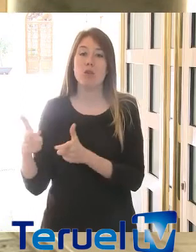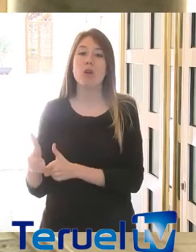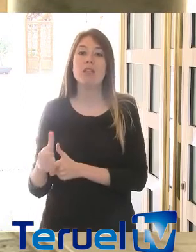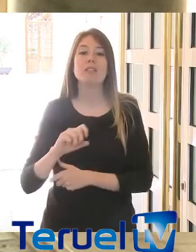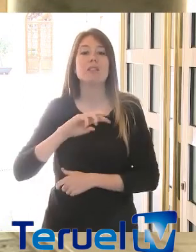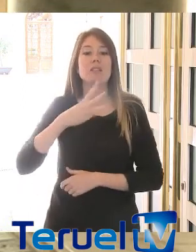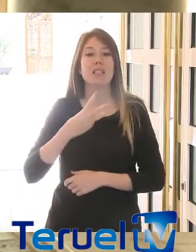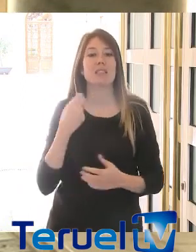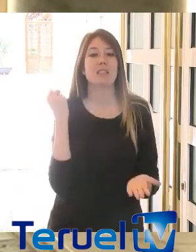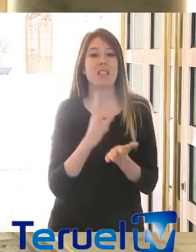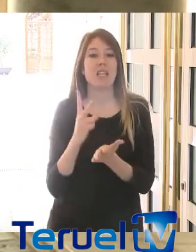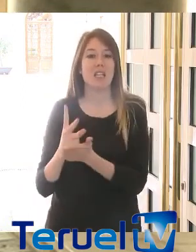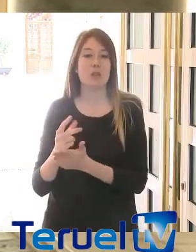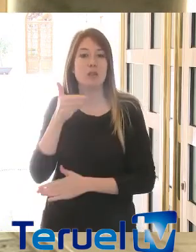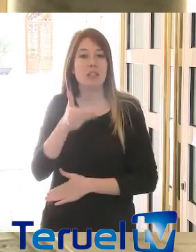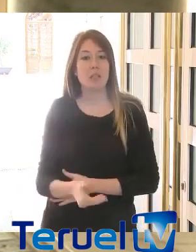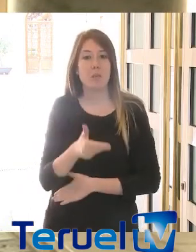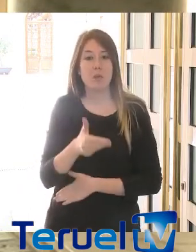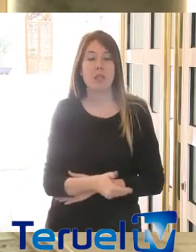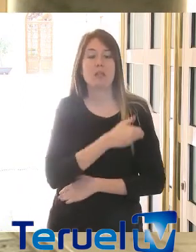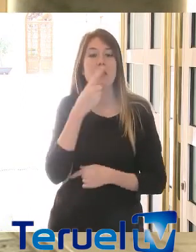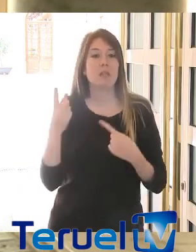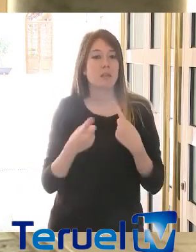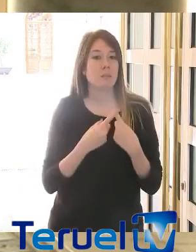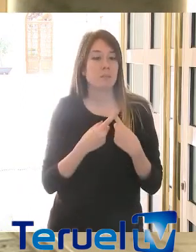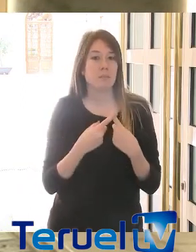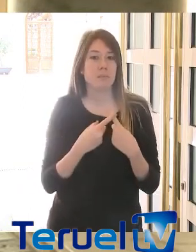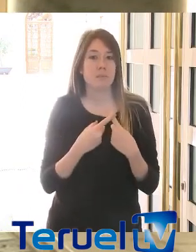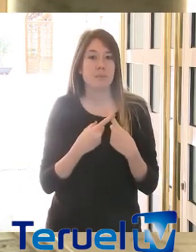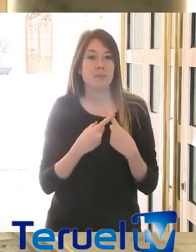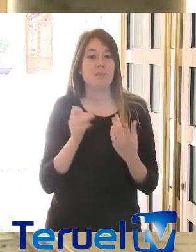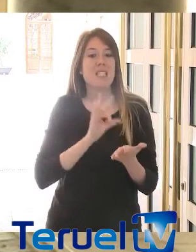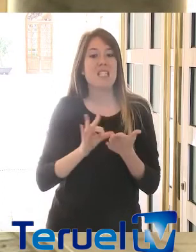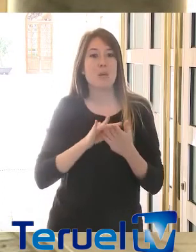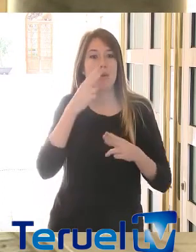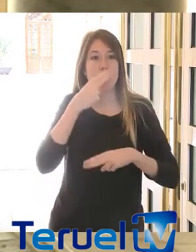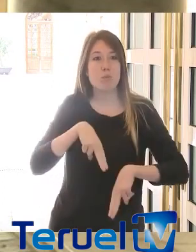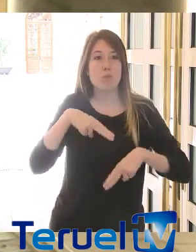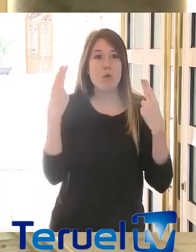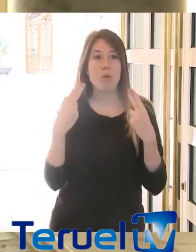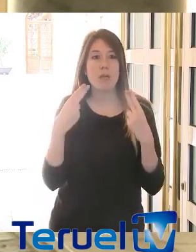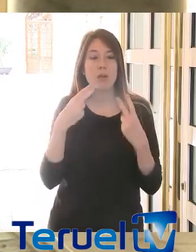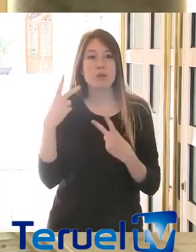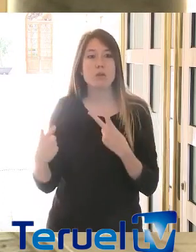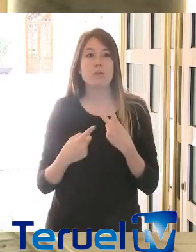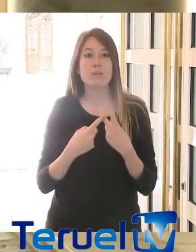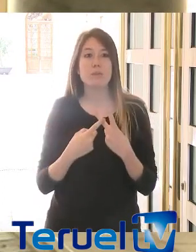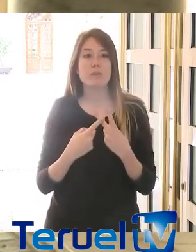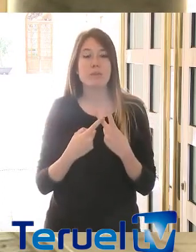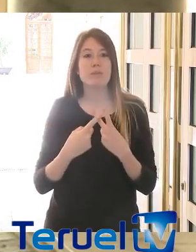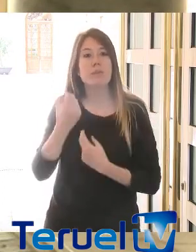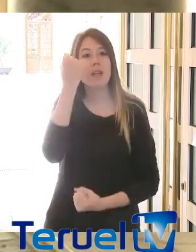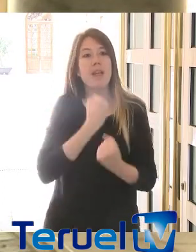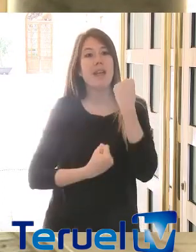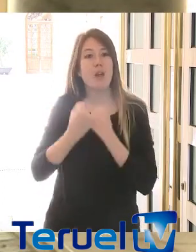retos importantes, como el de servicios públicos, el de la